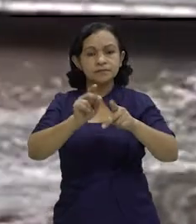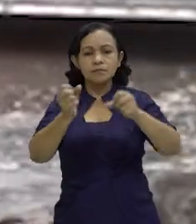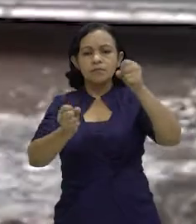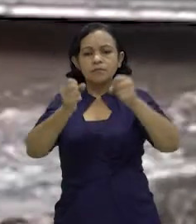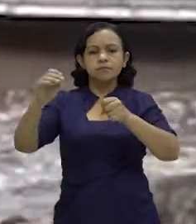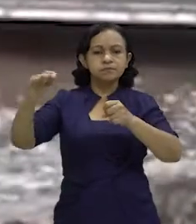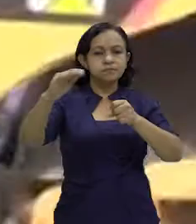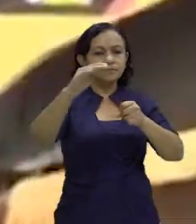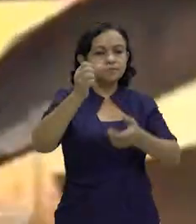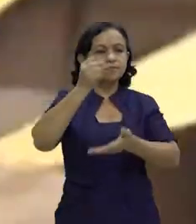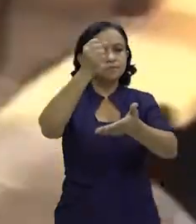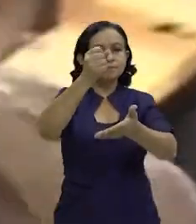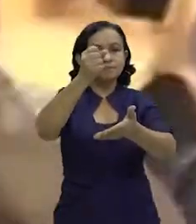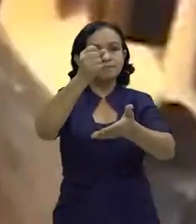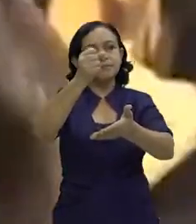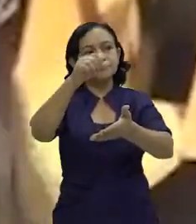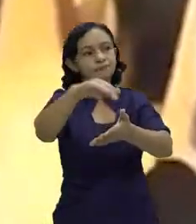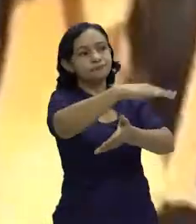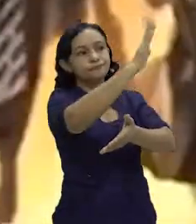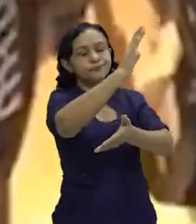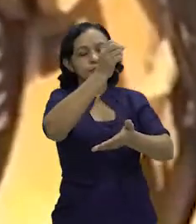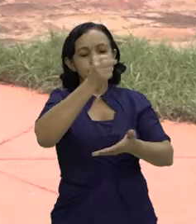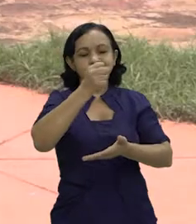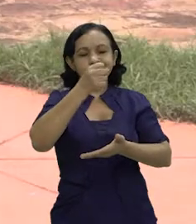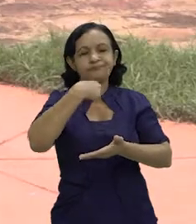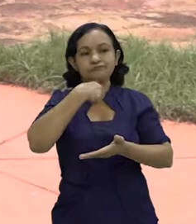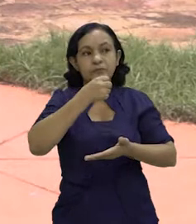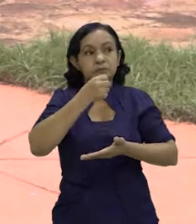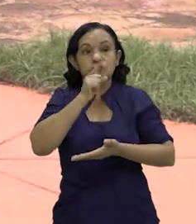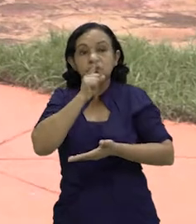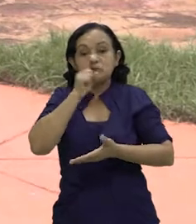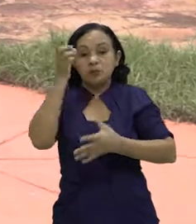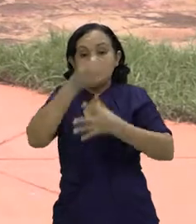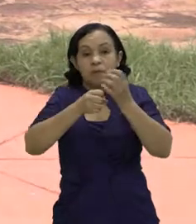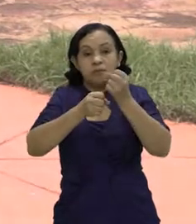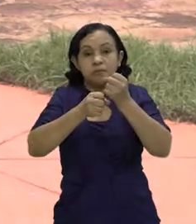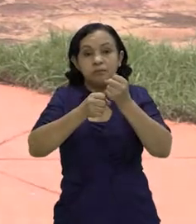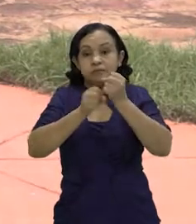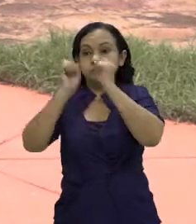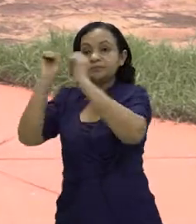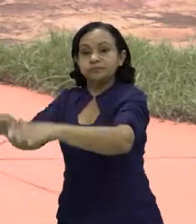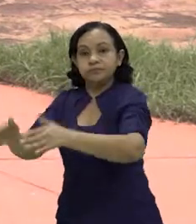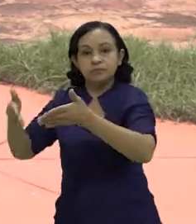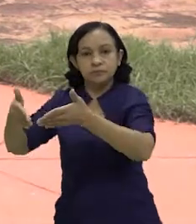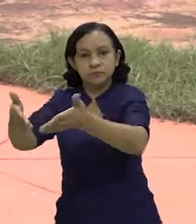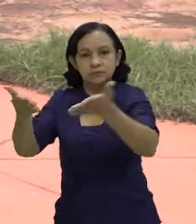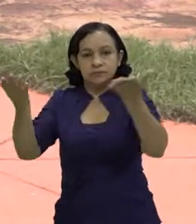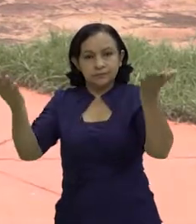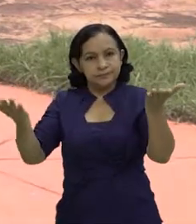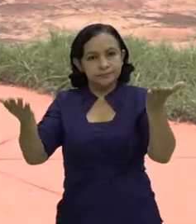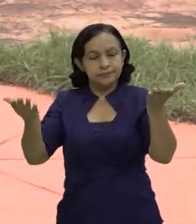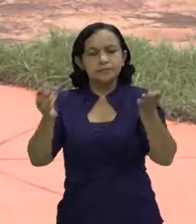si pasó el camión y no se la pudo llevar la recolectora, entonces la gente corre y lo echa en bolsa al cauce,